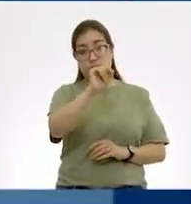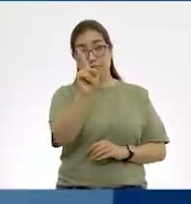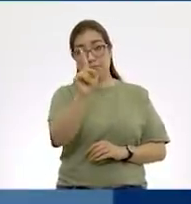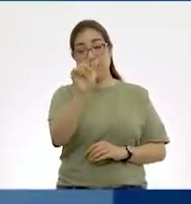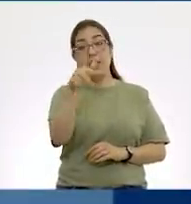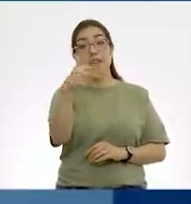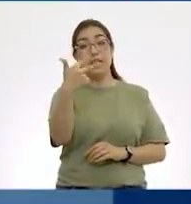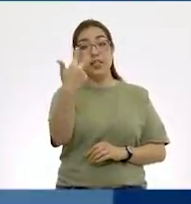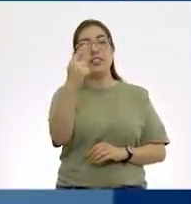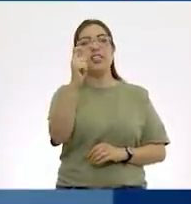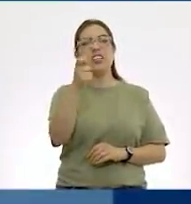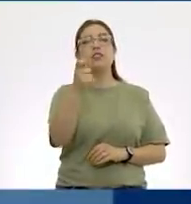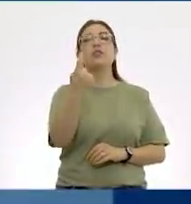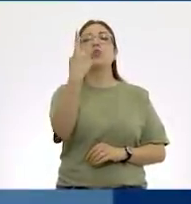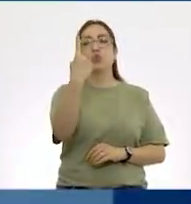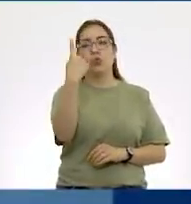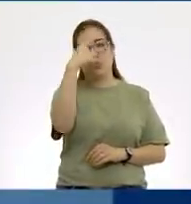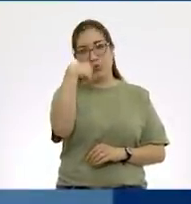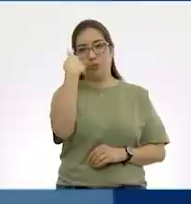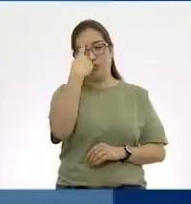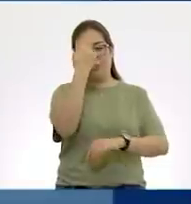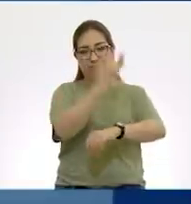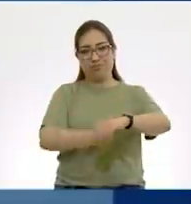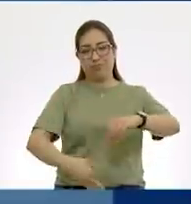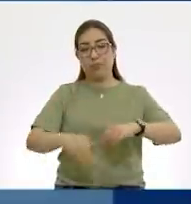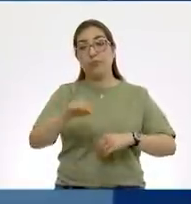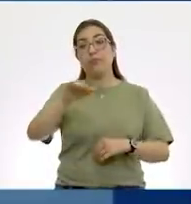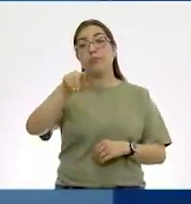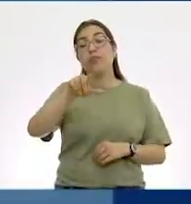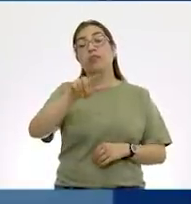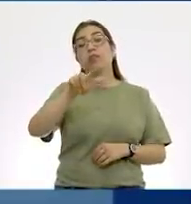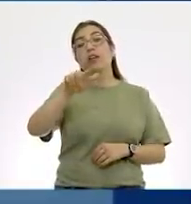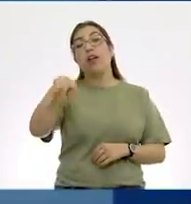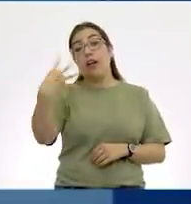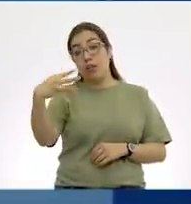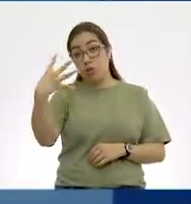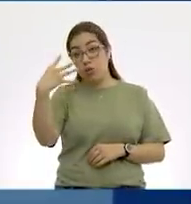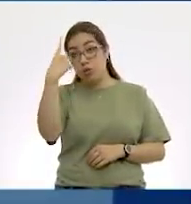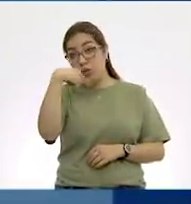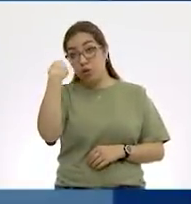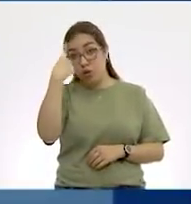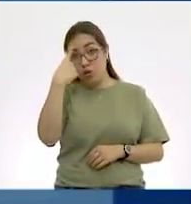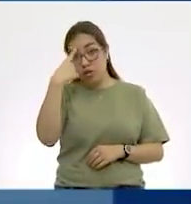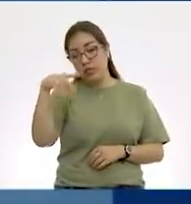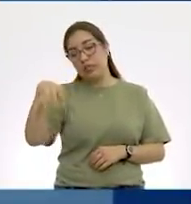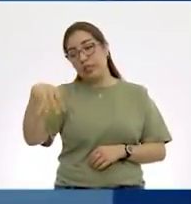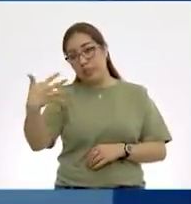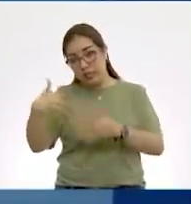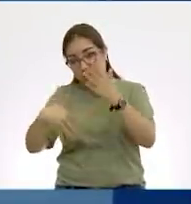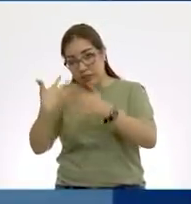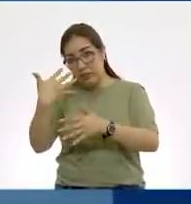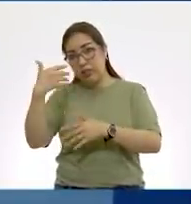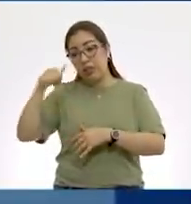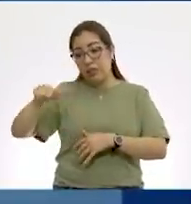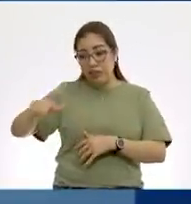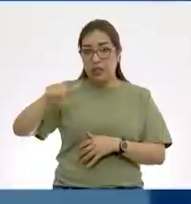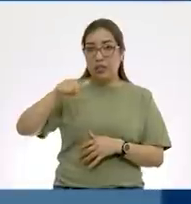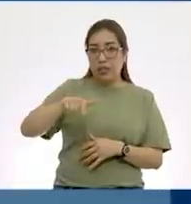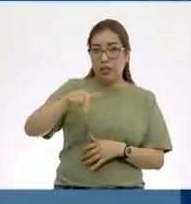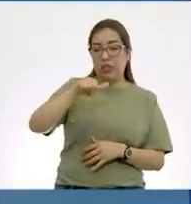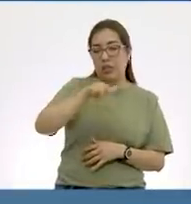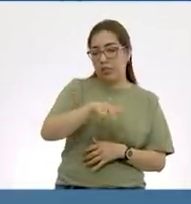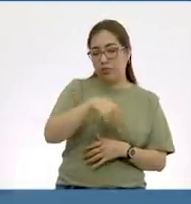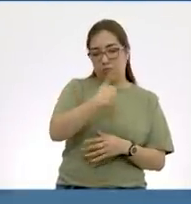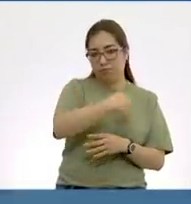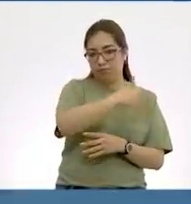a la 1 de la tarde. Sí. 14 horas, 2 de la tarde y así sucesivamente. Pero para eso tenemos